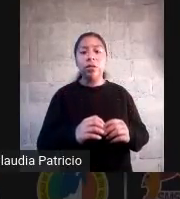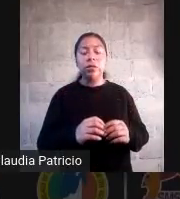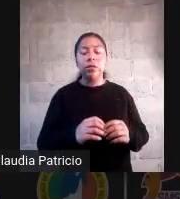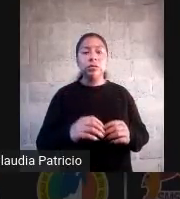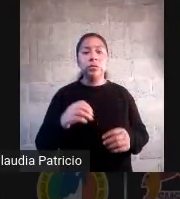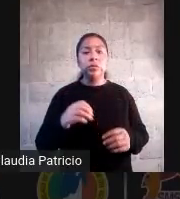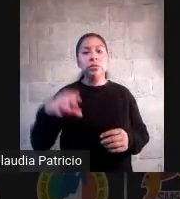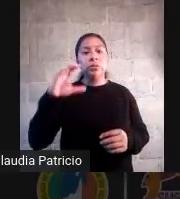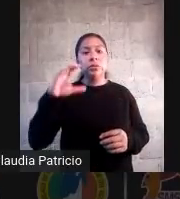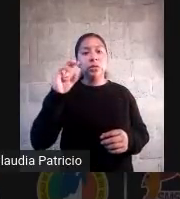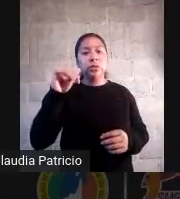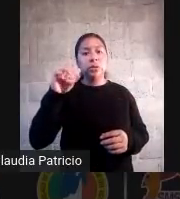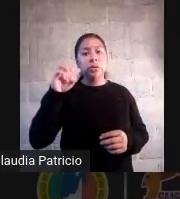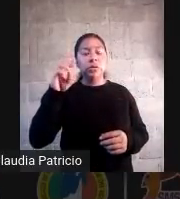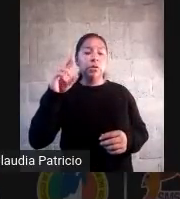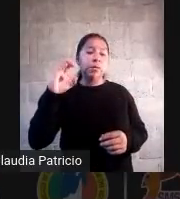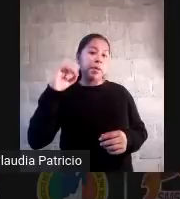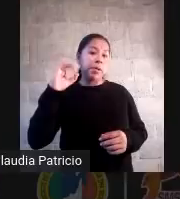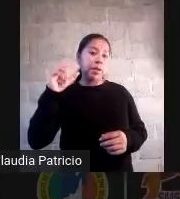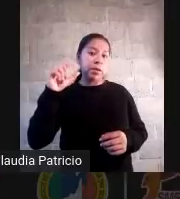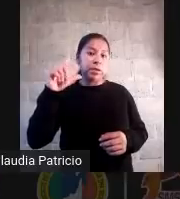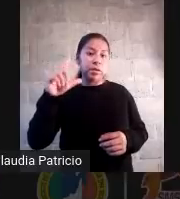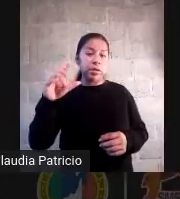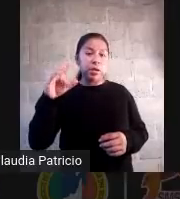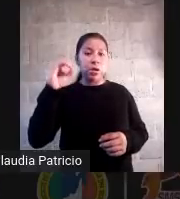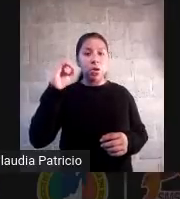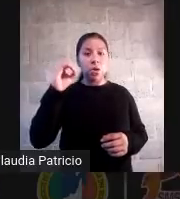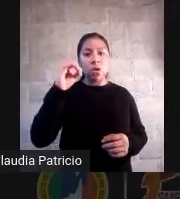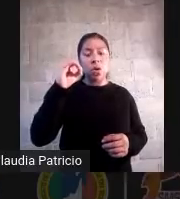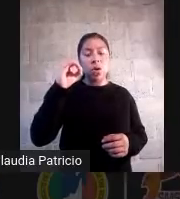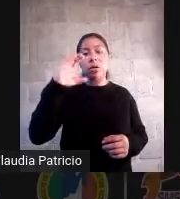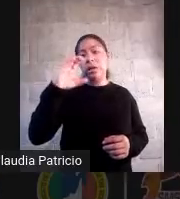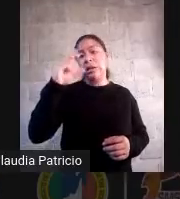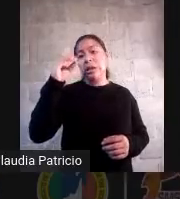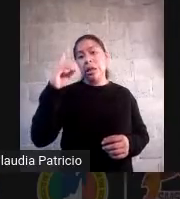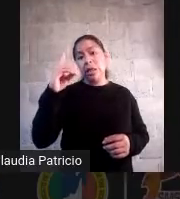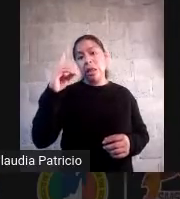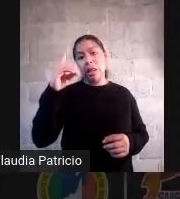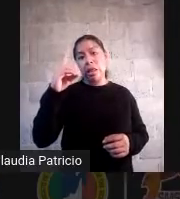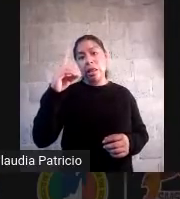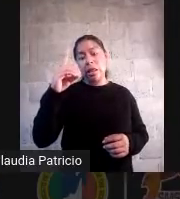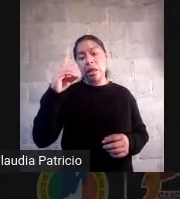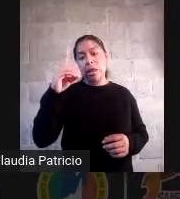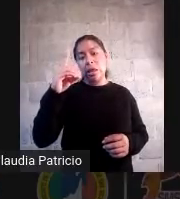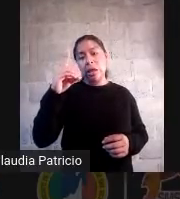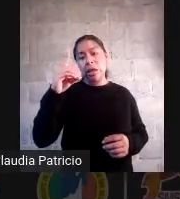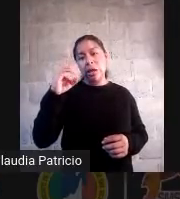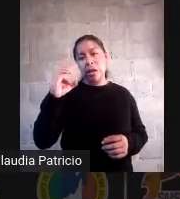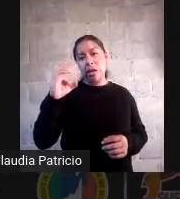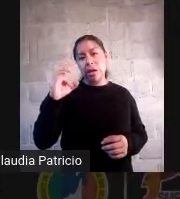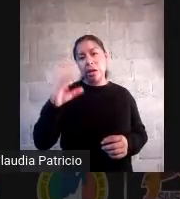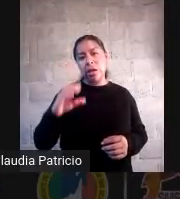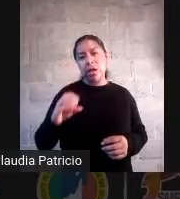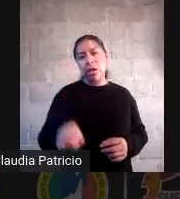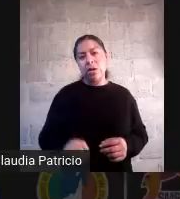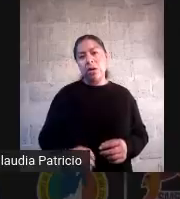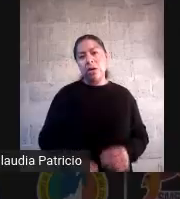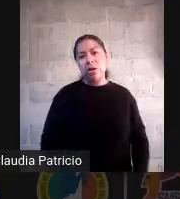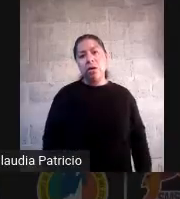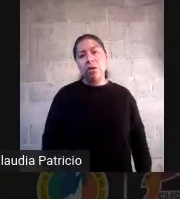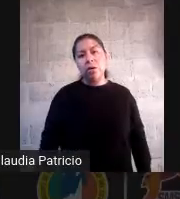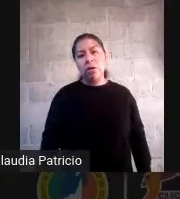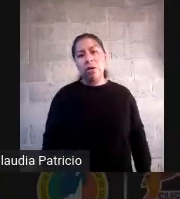económico la ocd o cd y es realmente quien marca la directriz realmente